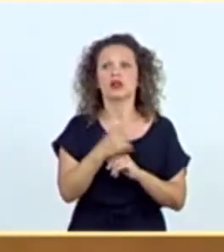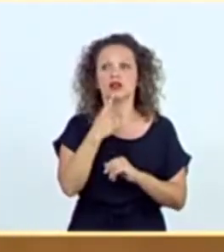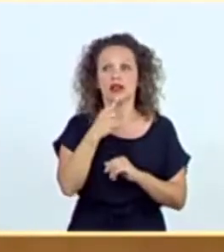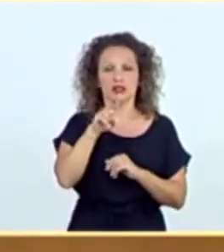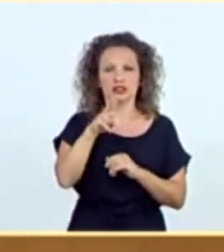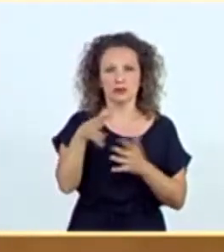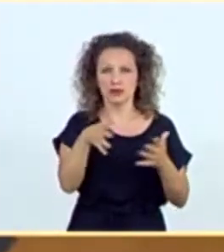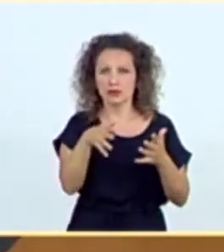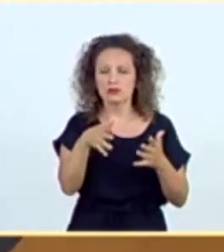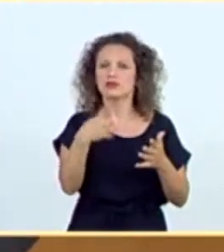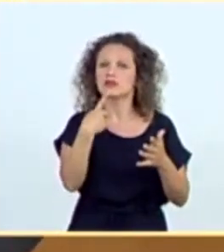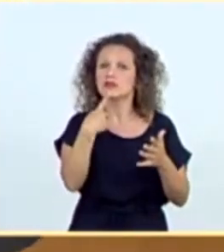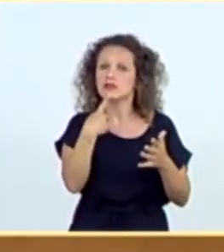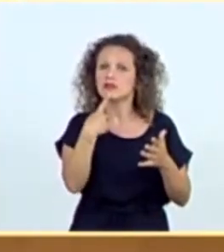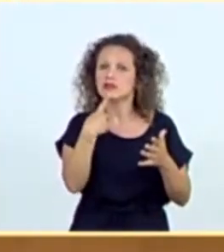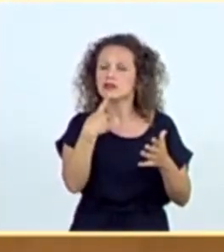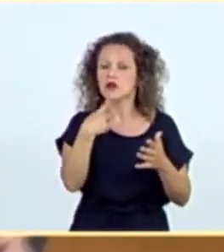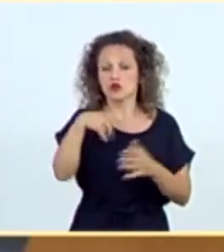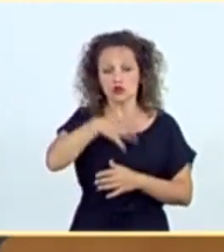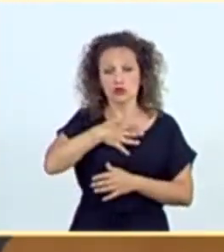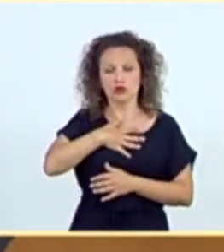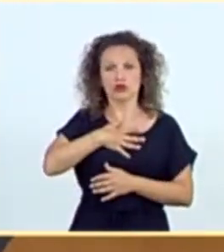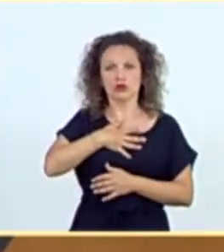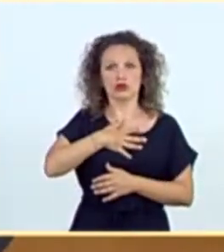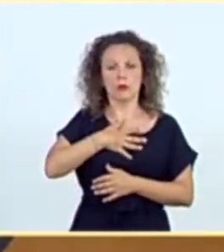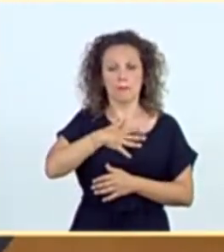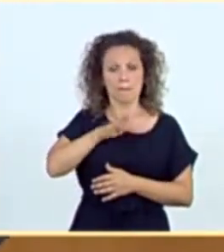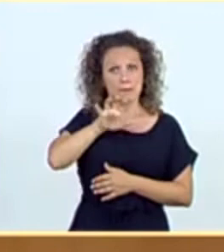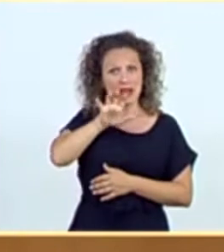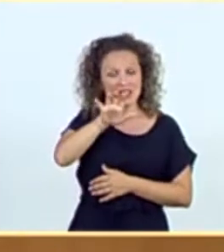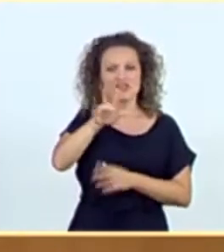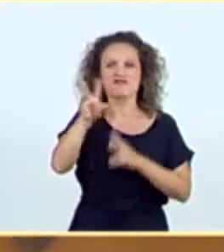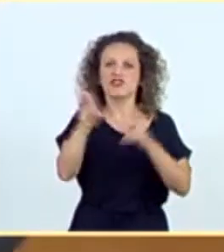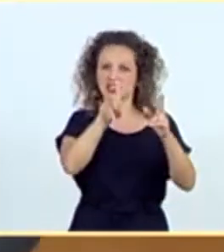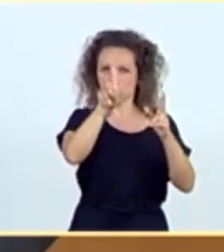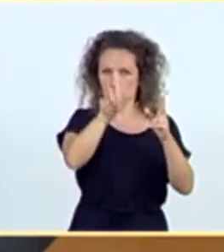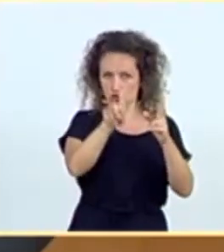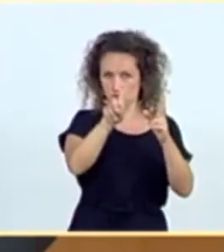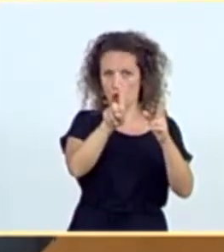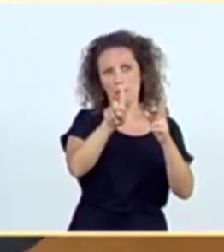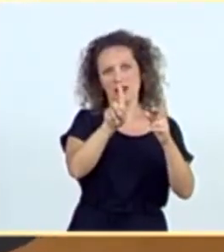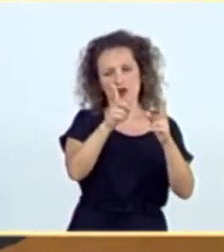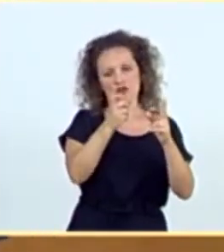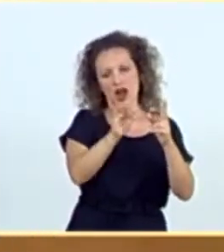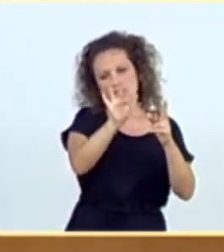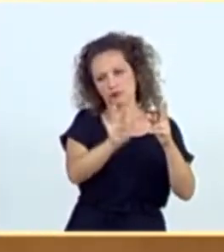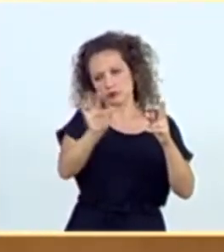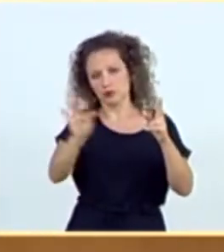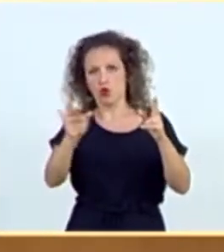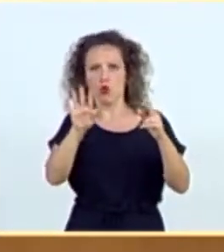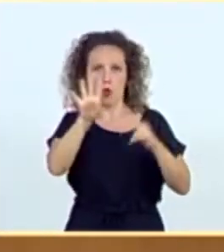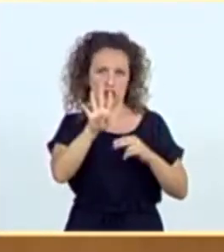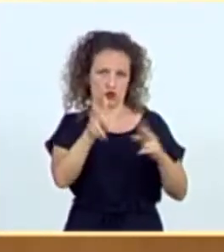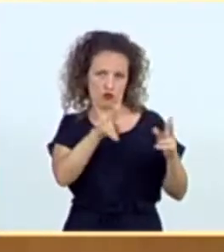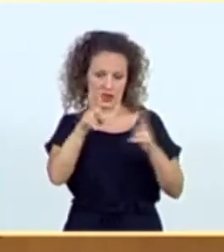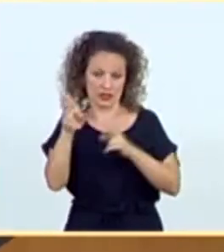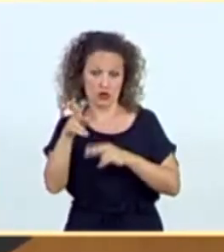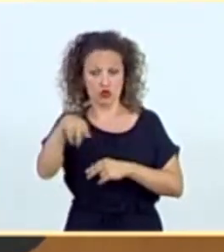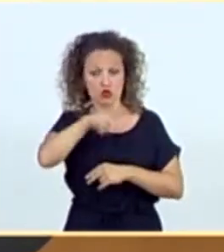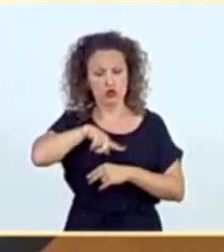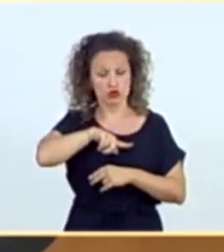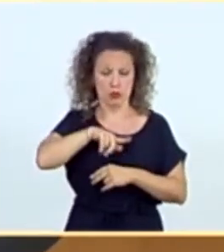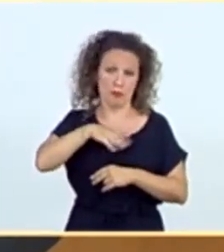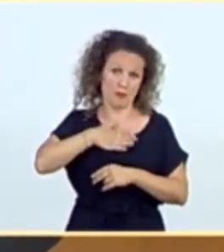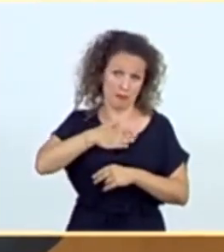decía que en nuestro país estaba en fase 1 de cuatro fases y que en nuestro país no había transmisión comunitaria